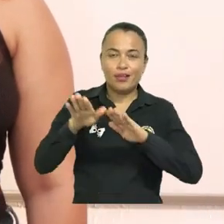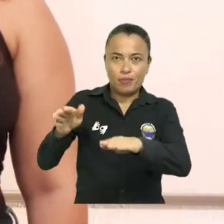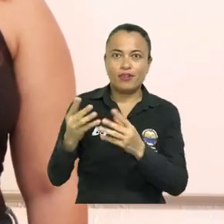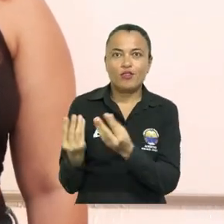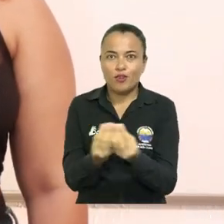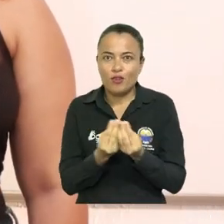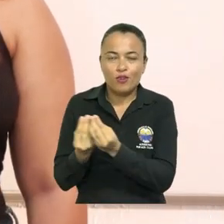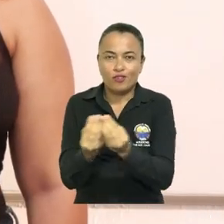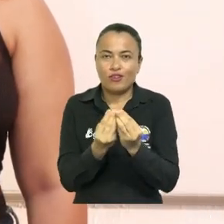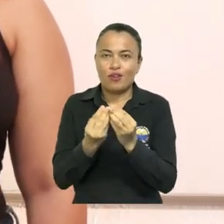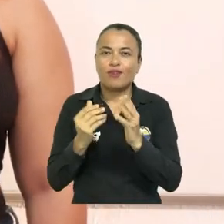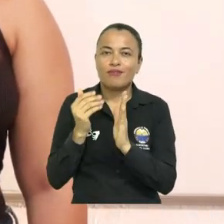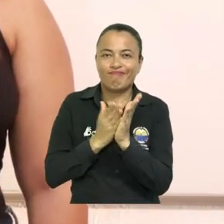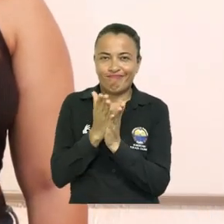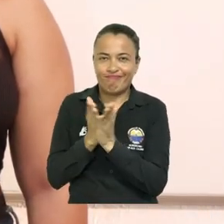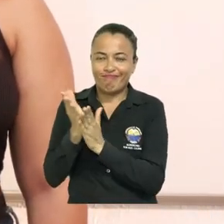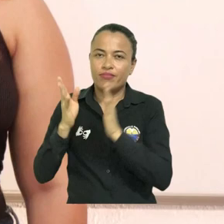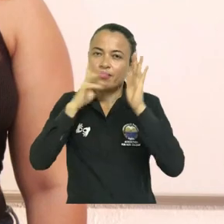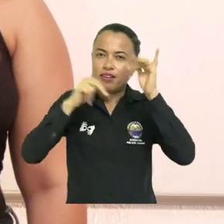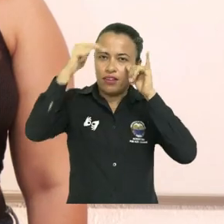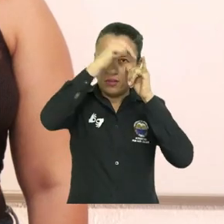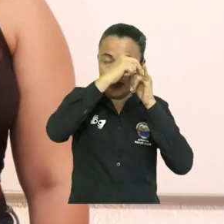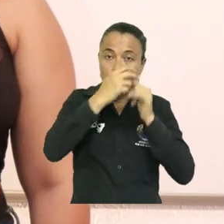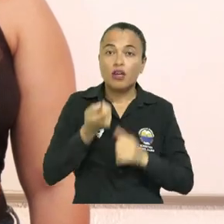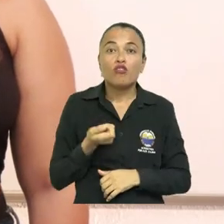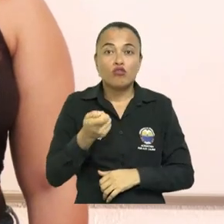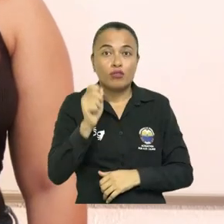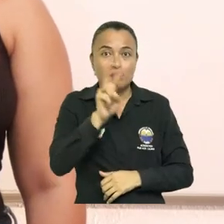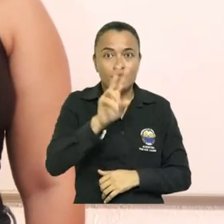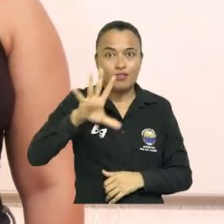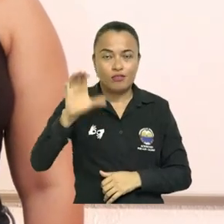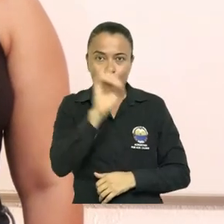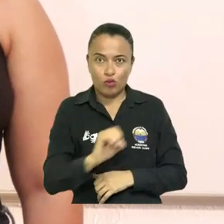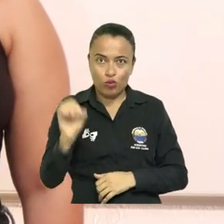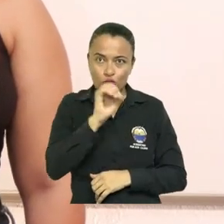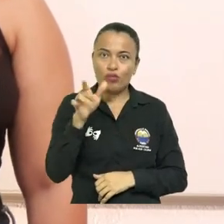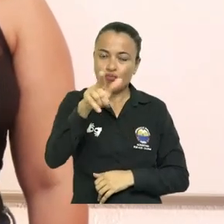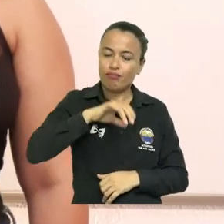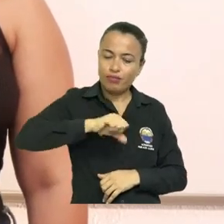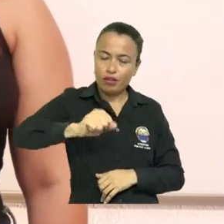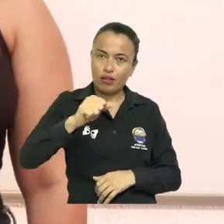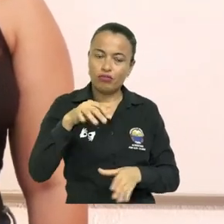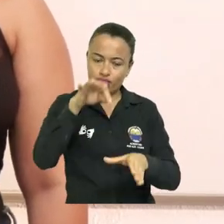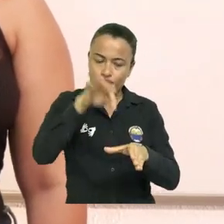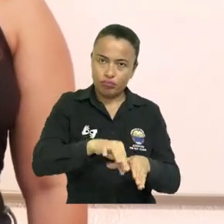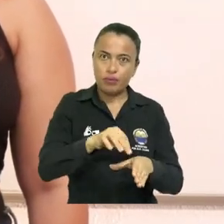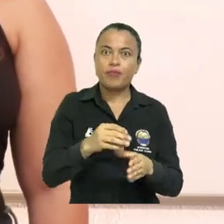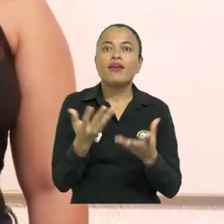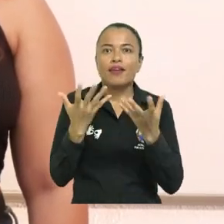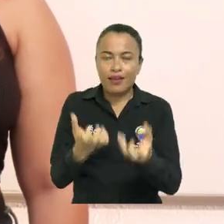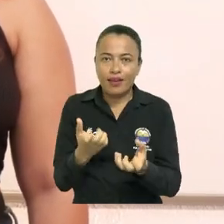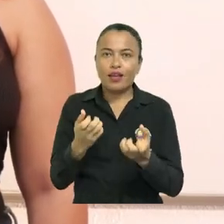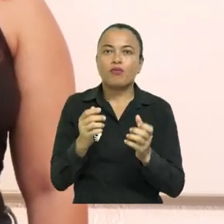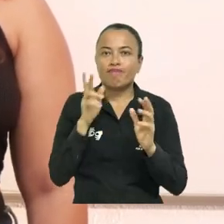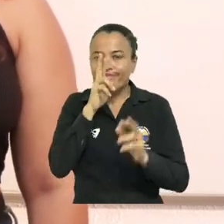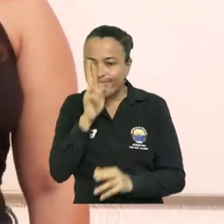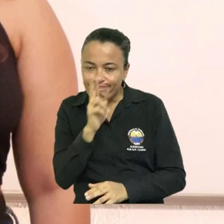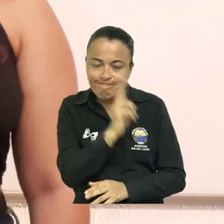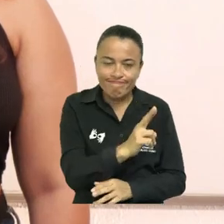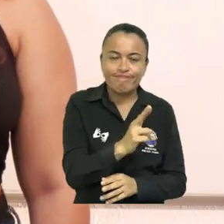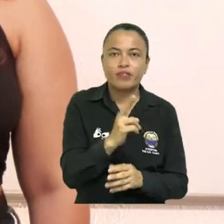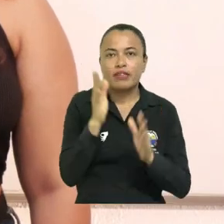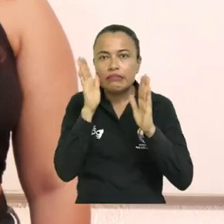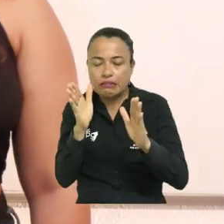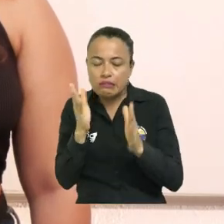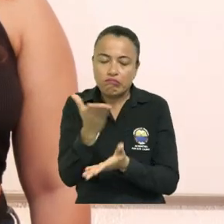de Antropología. Por eso, les invitamos este 25 de octubre a ejercer su derecho al voto. Proponemos respeto, escucha continua y